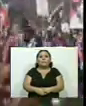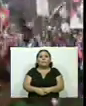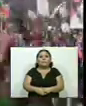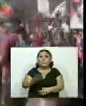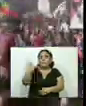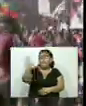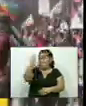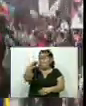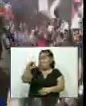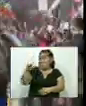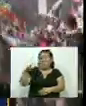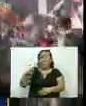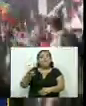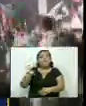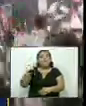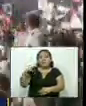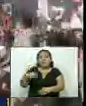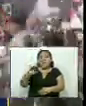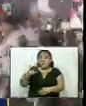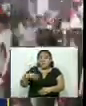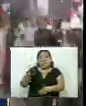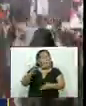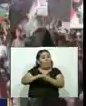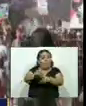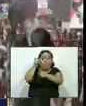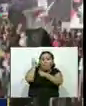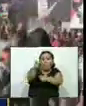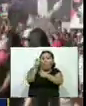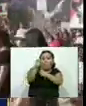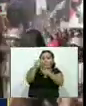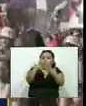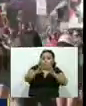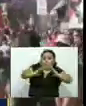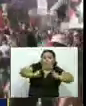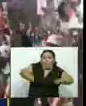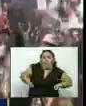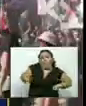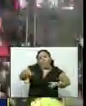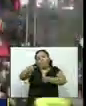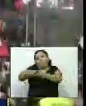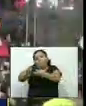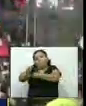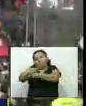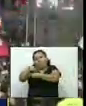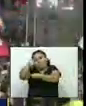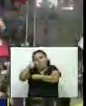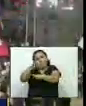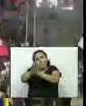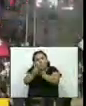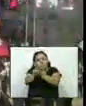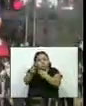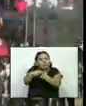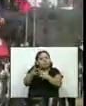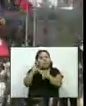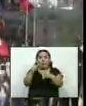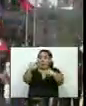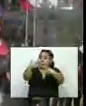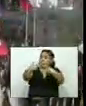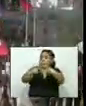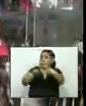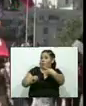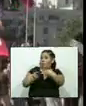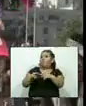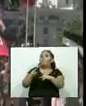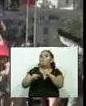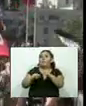En Chile se desatan nuevas protestas y enfrentamientos pese a que el gobierno y la oposición acordaron un plebiscito para crear una nueva constitución en el